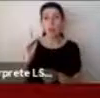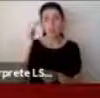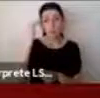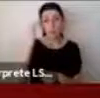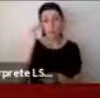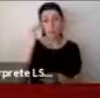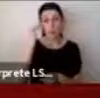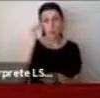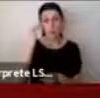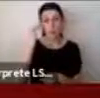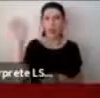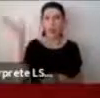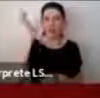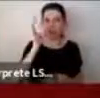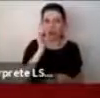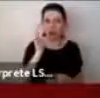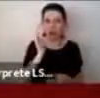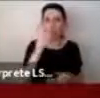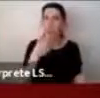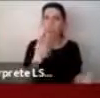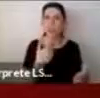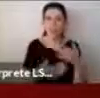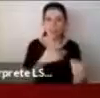participar y ser tomados un poco en cuenta.